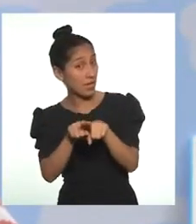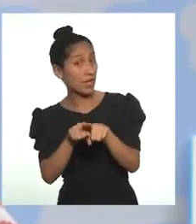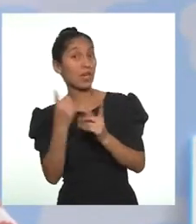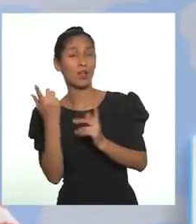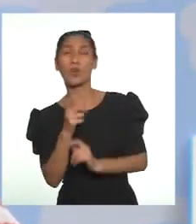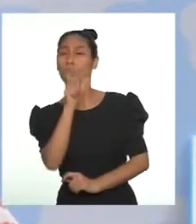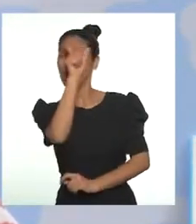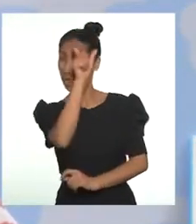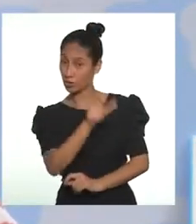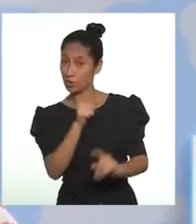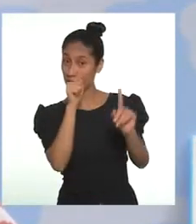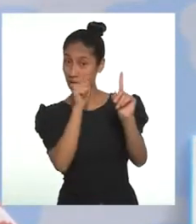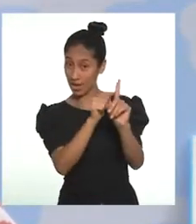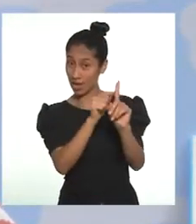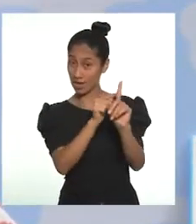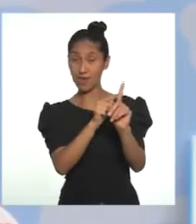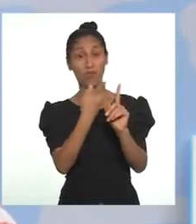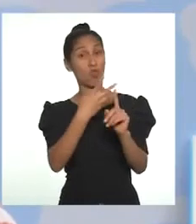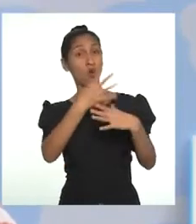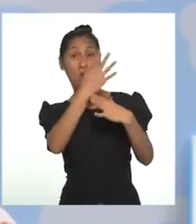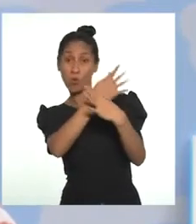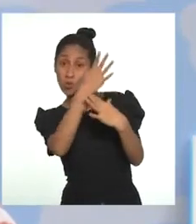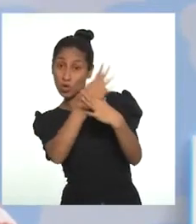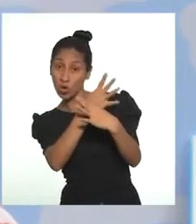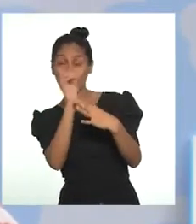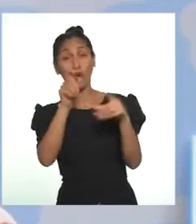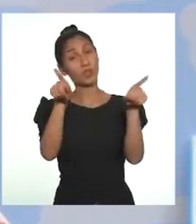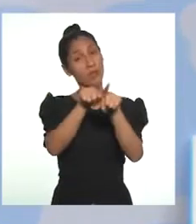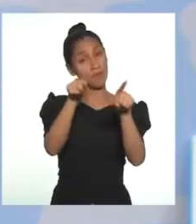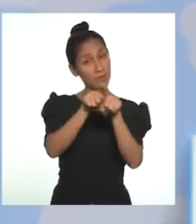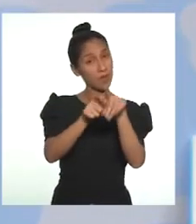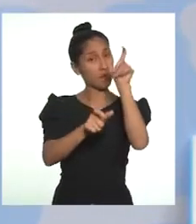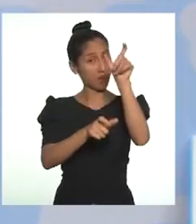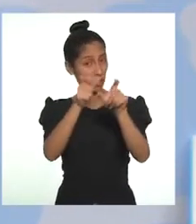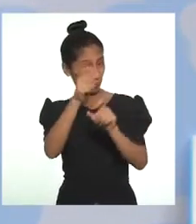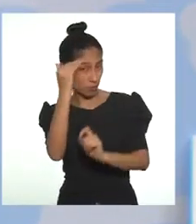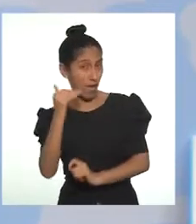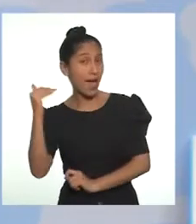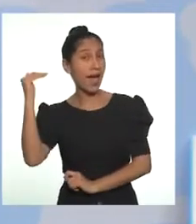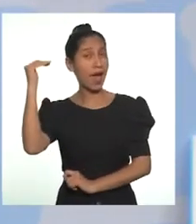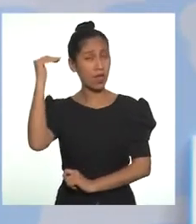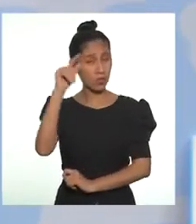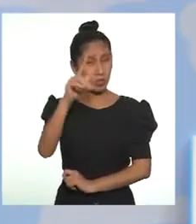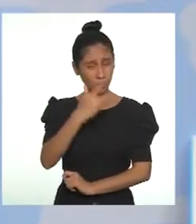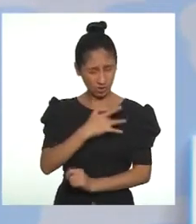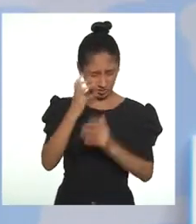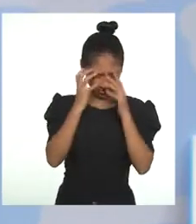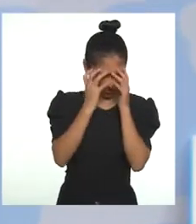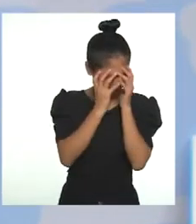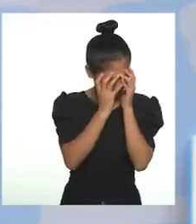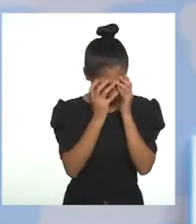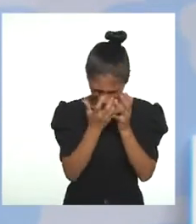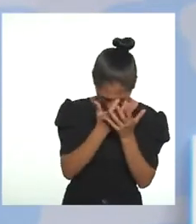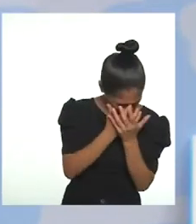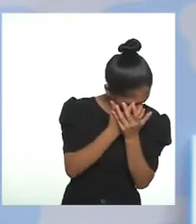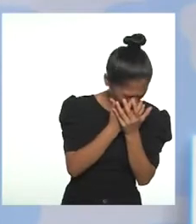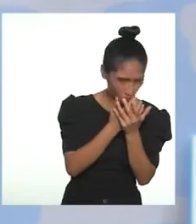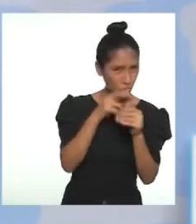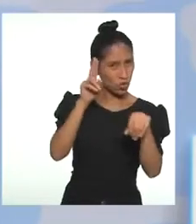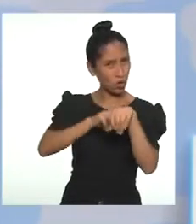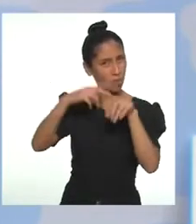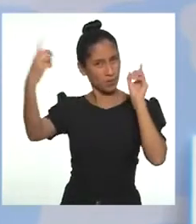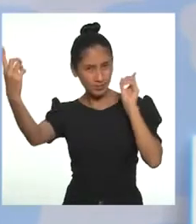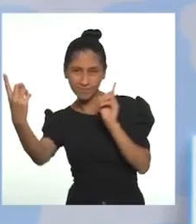de una persona profesional o adulta de confianza si es que sientes que esto es muy difícil de sobrellevar para ti.